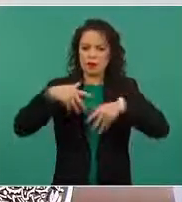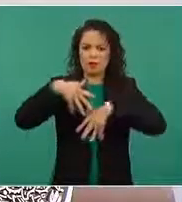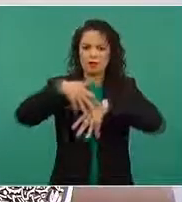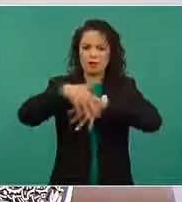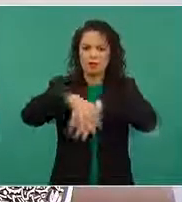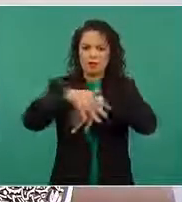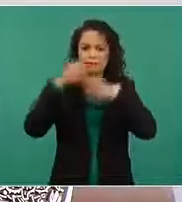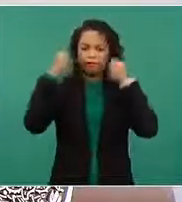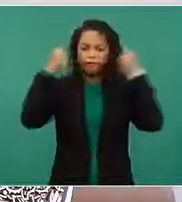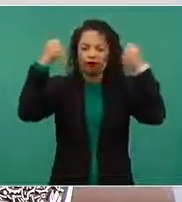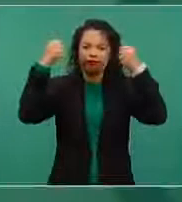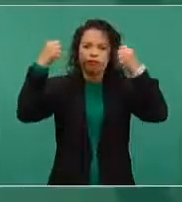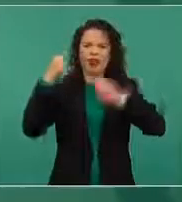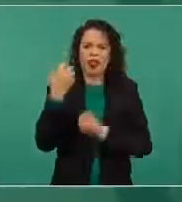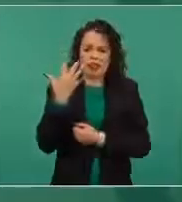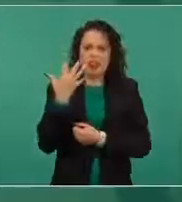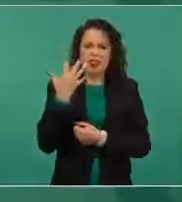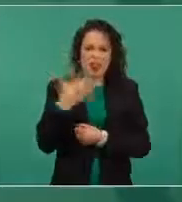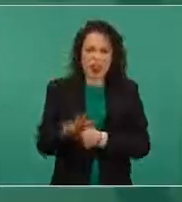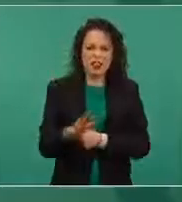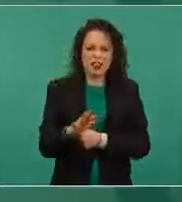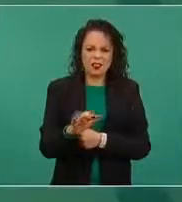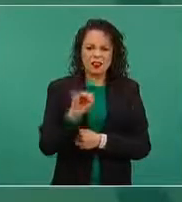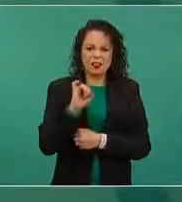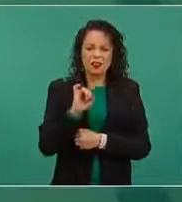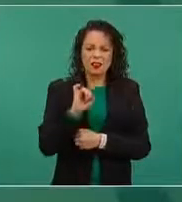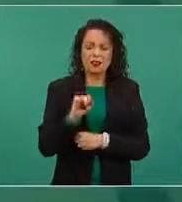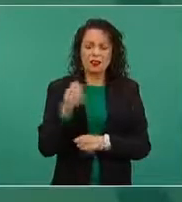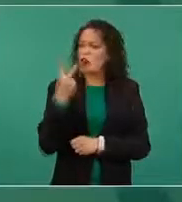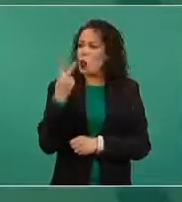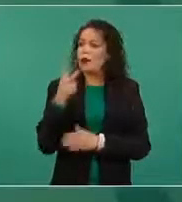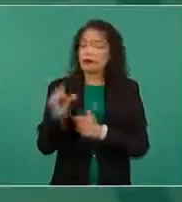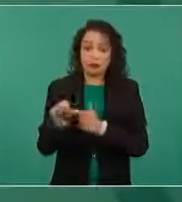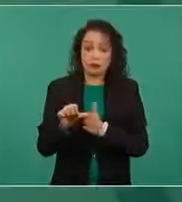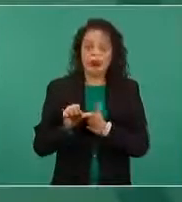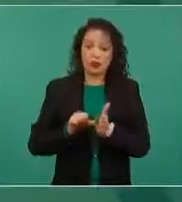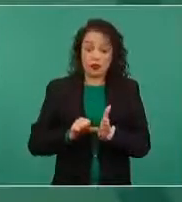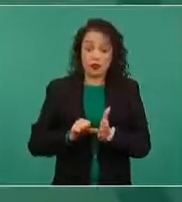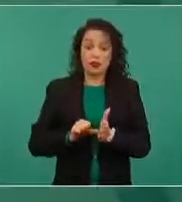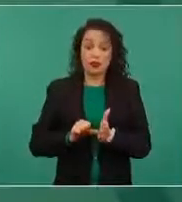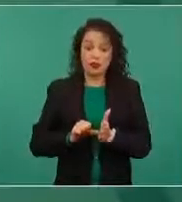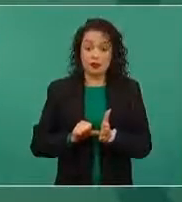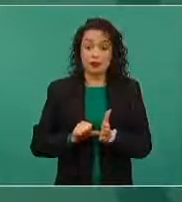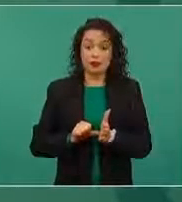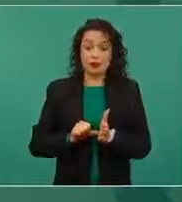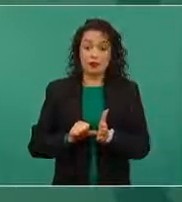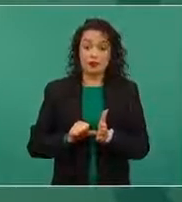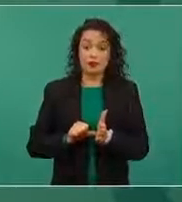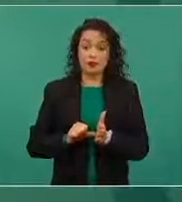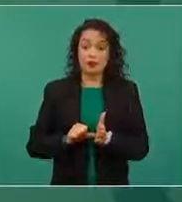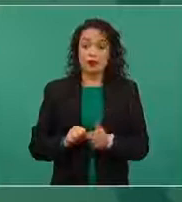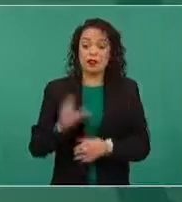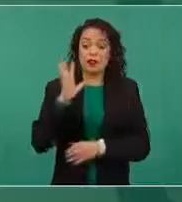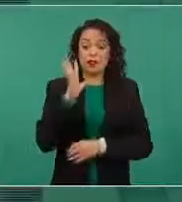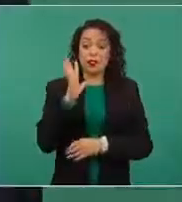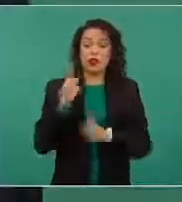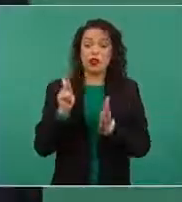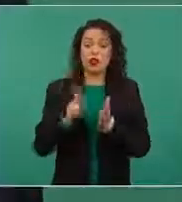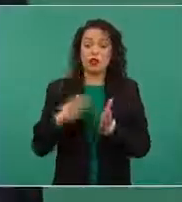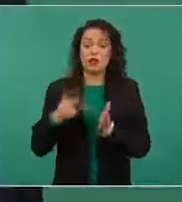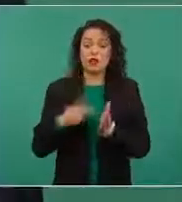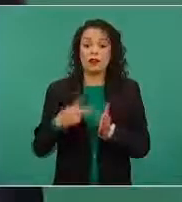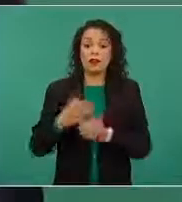creo que estuvimos en dos meses cinco veces en el Zócalo